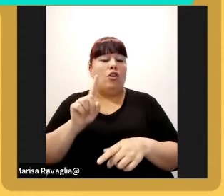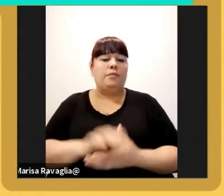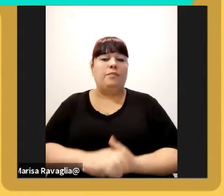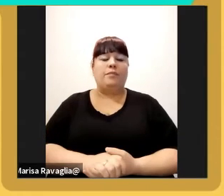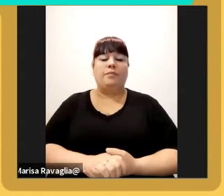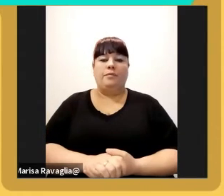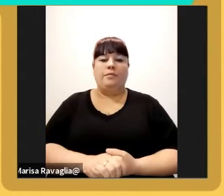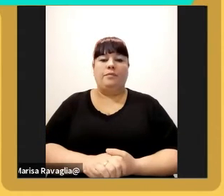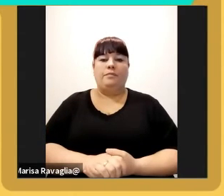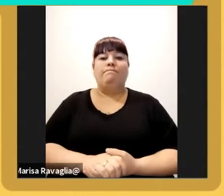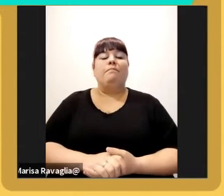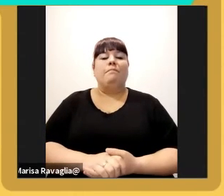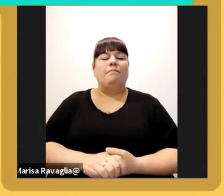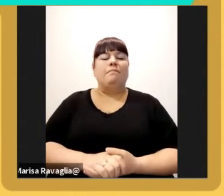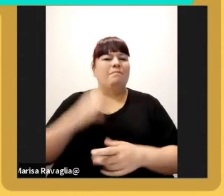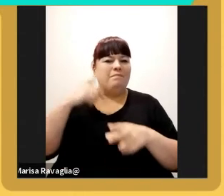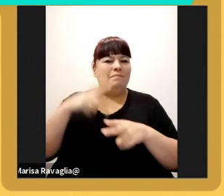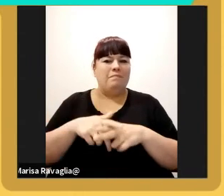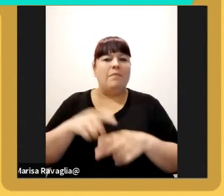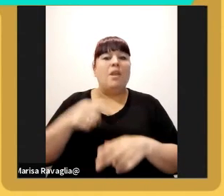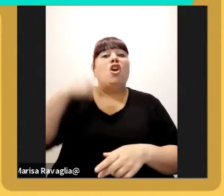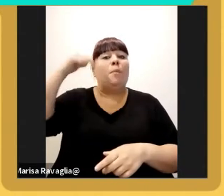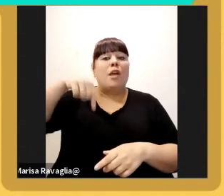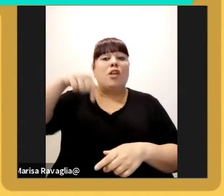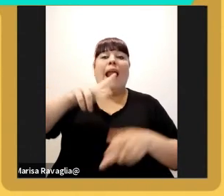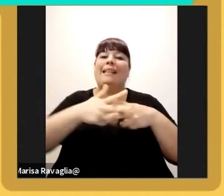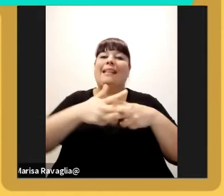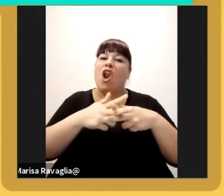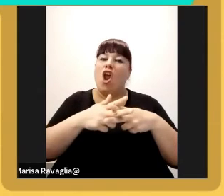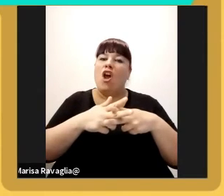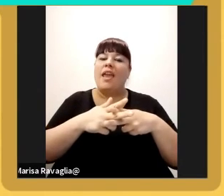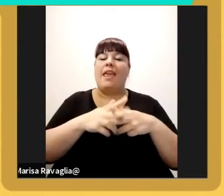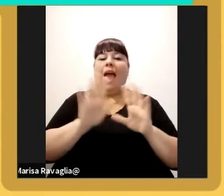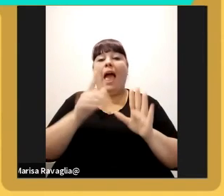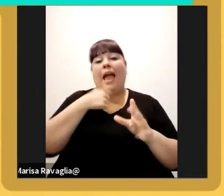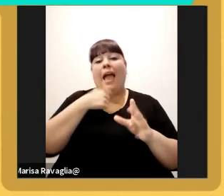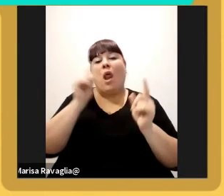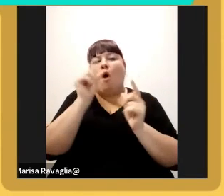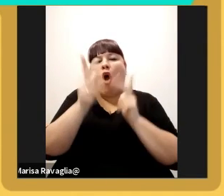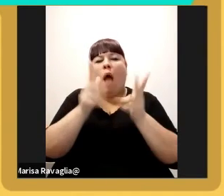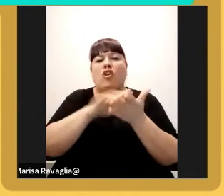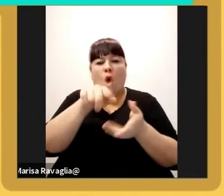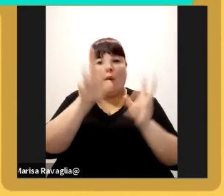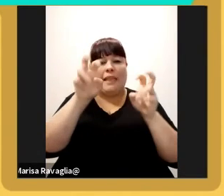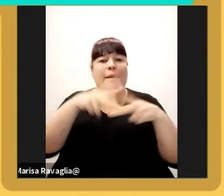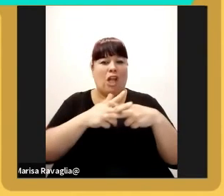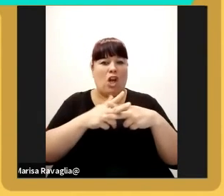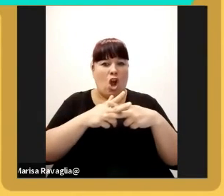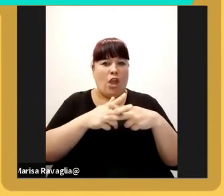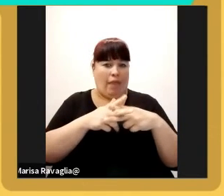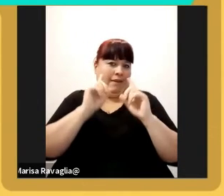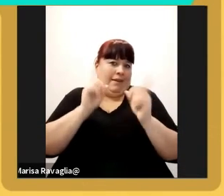pero vos sabés que yo creo que hoy la tecnología y si querés hablamos un minuto de eso ni hablar con la